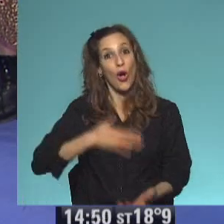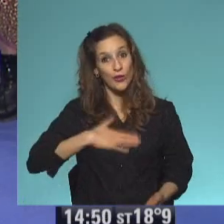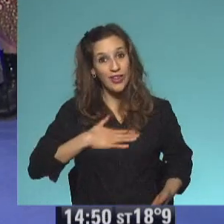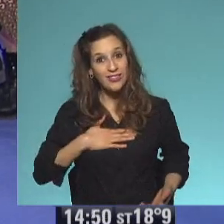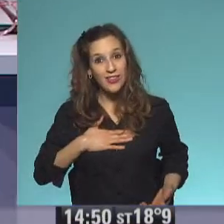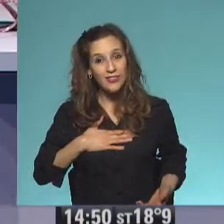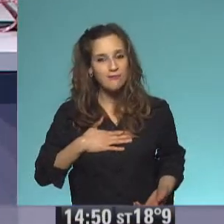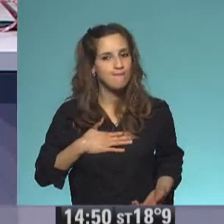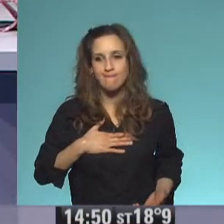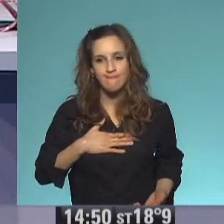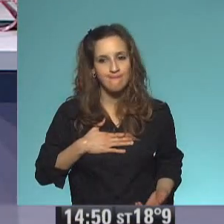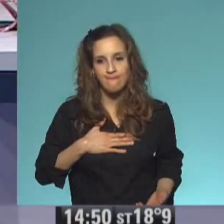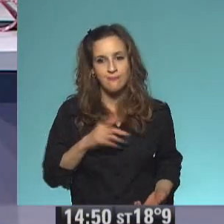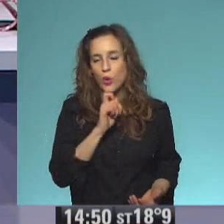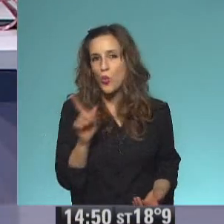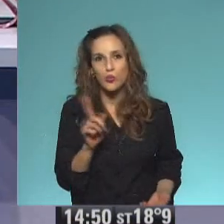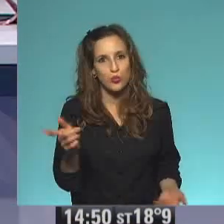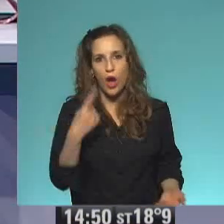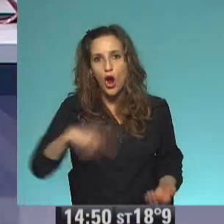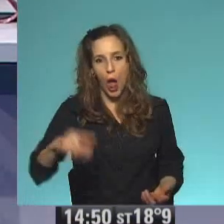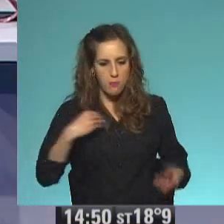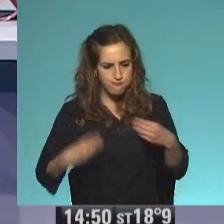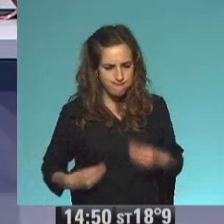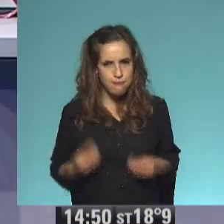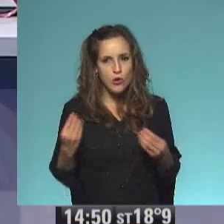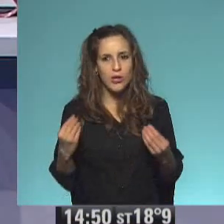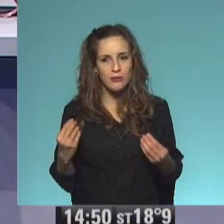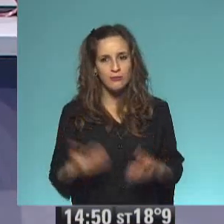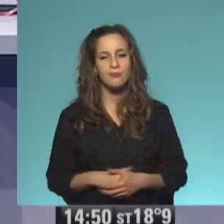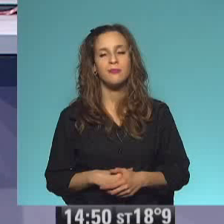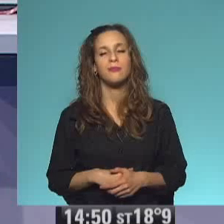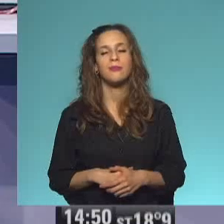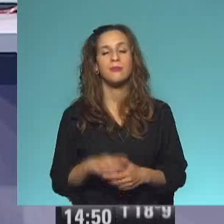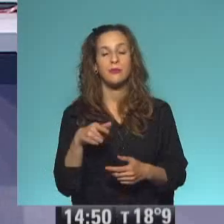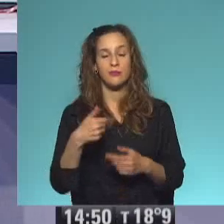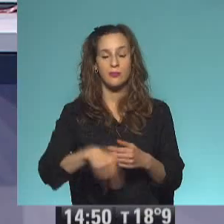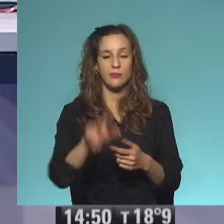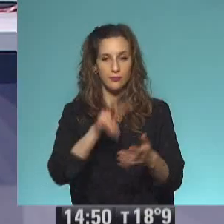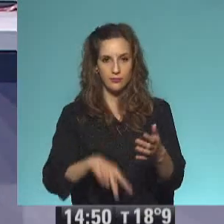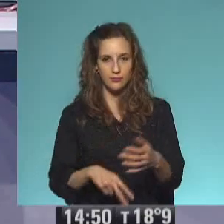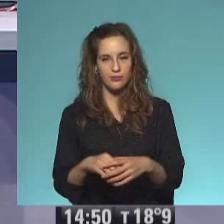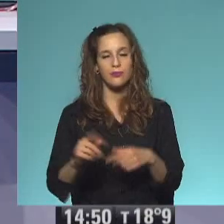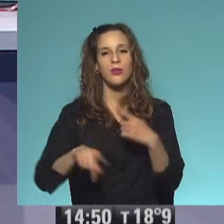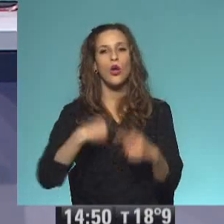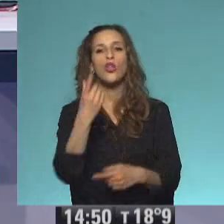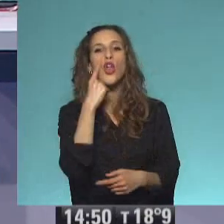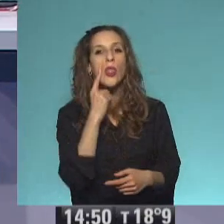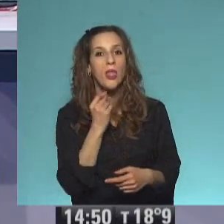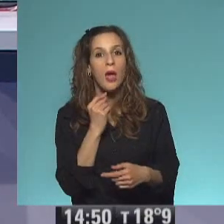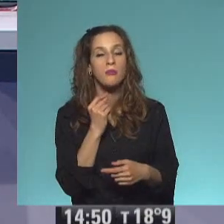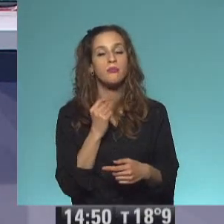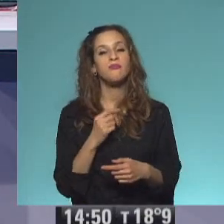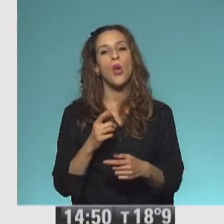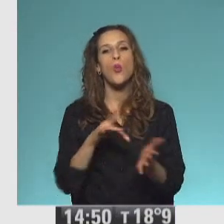solución. Y en definitiva también, miren, voy a leer esta partecita. A la mañana siguiente, Wilbur seguía subido al árbol.